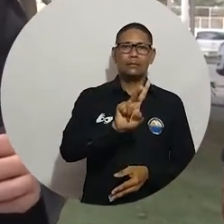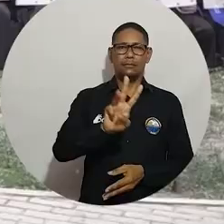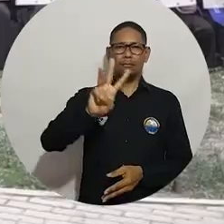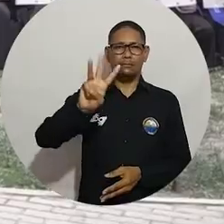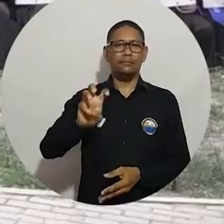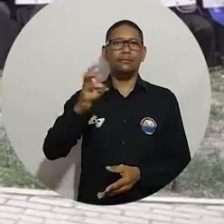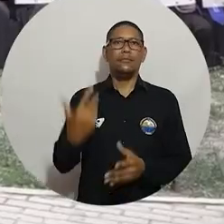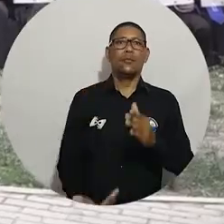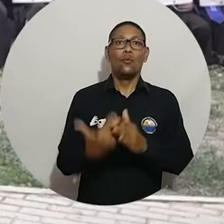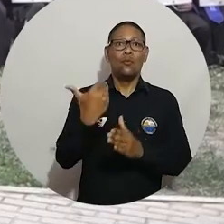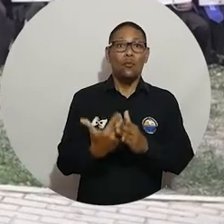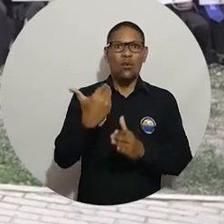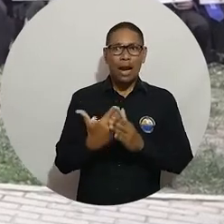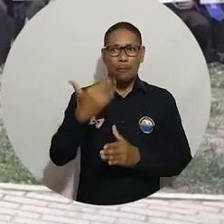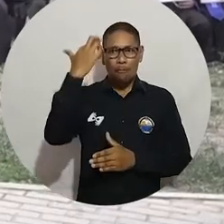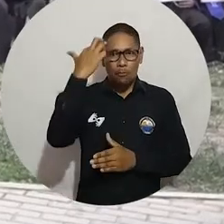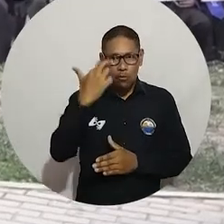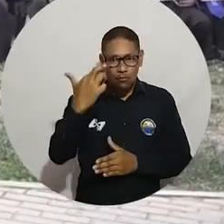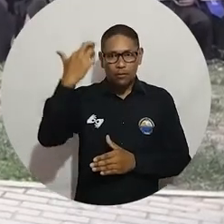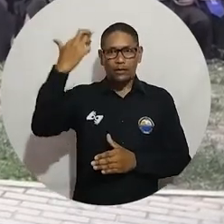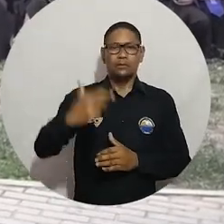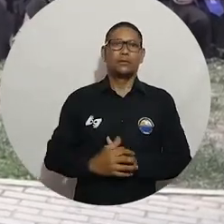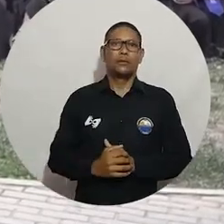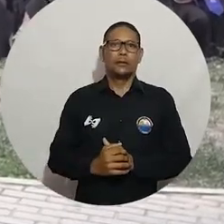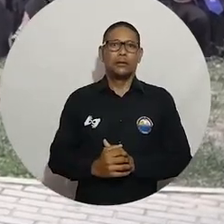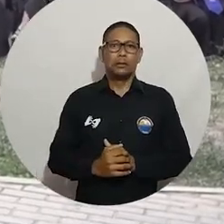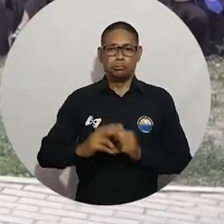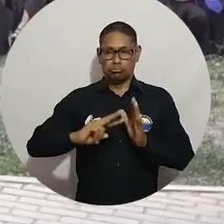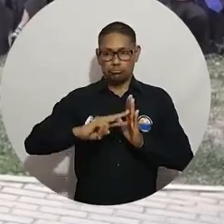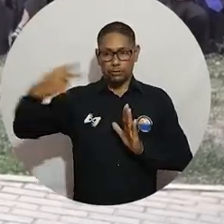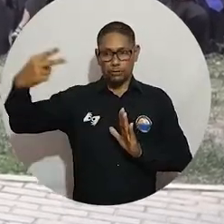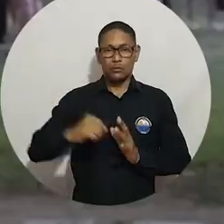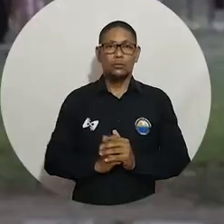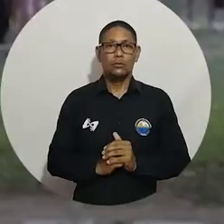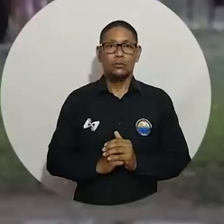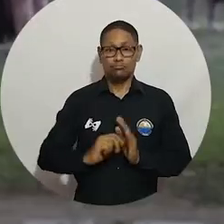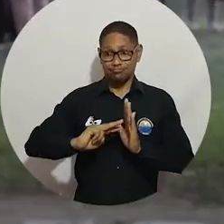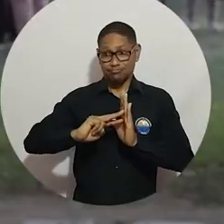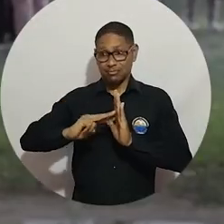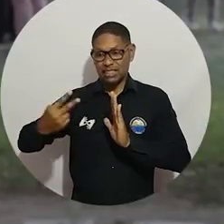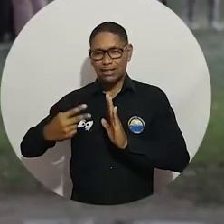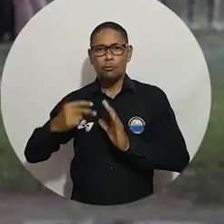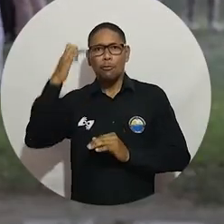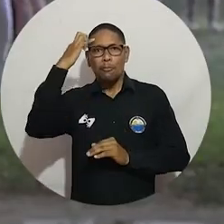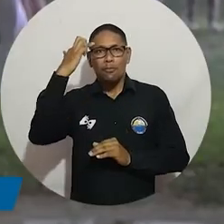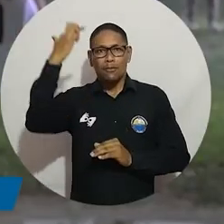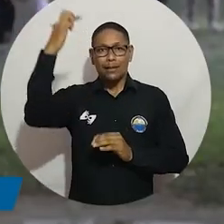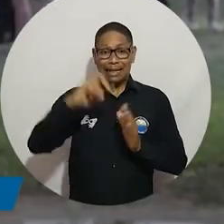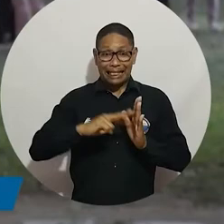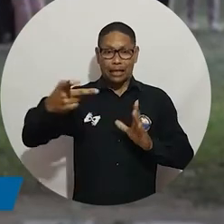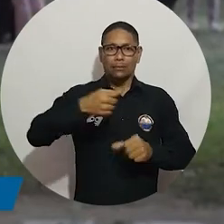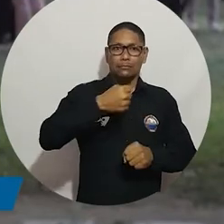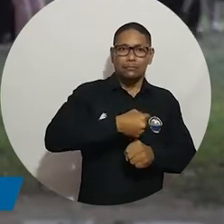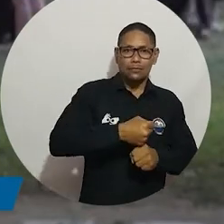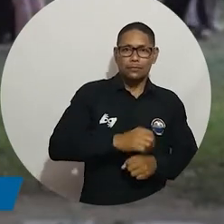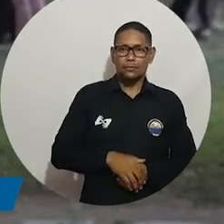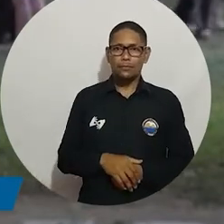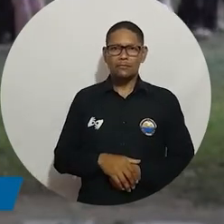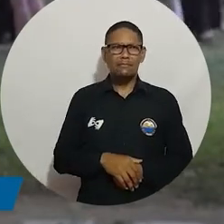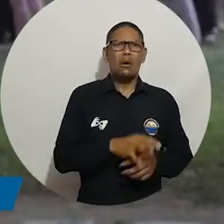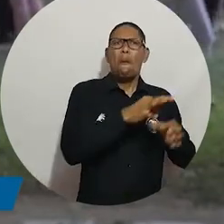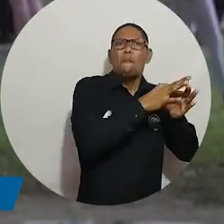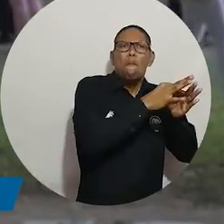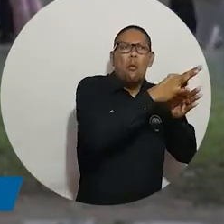Empresariales y Económicas, Humanidades, Ciencias de la Salud e Ingeniería. Hoy le hemos entregado al territorio,